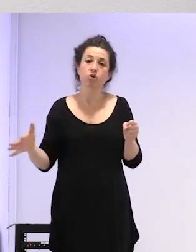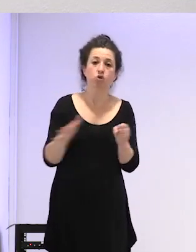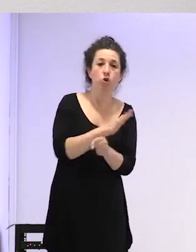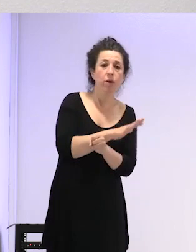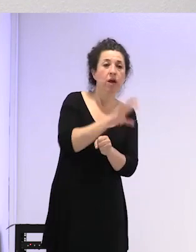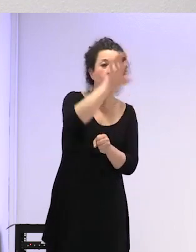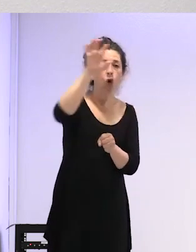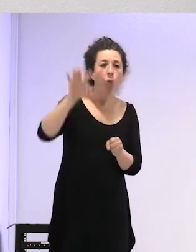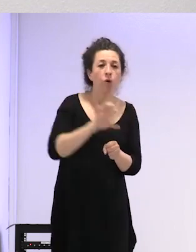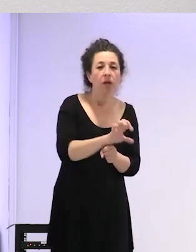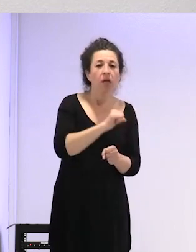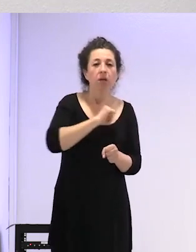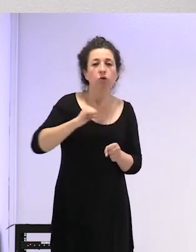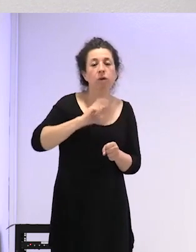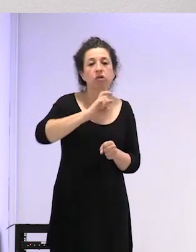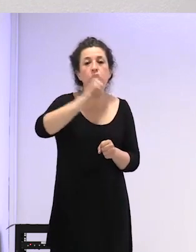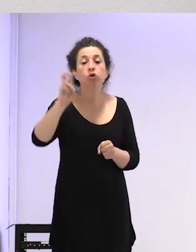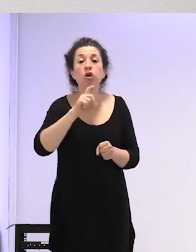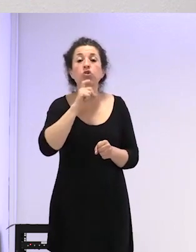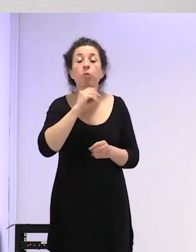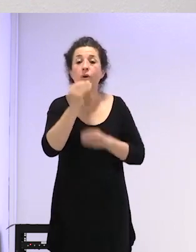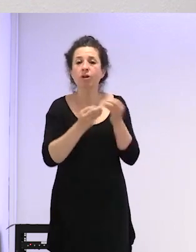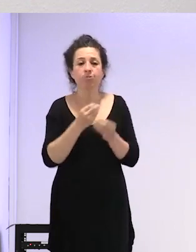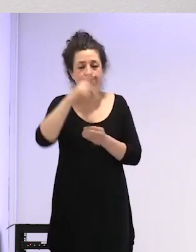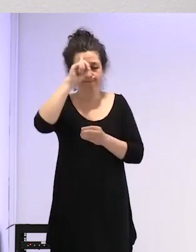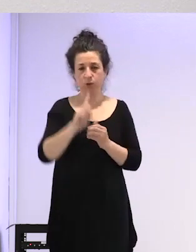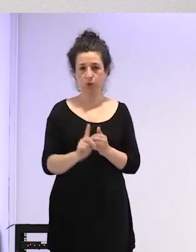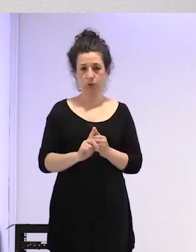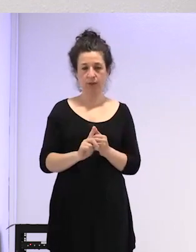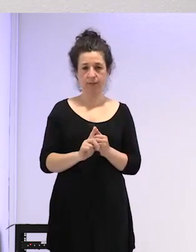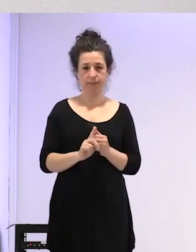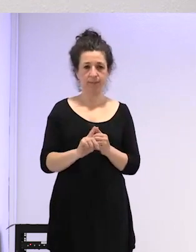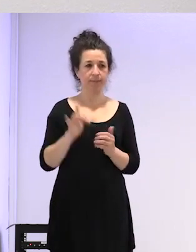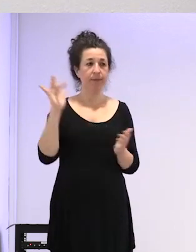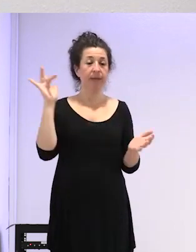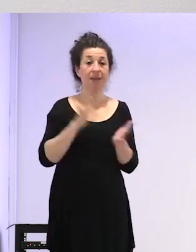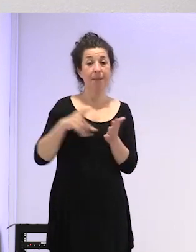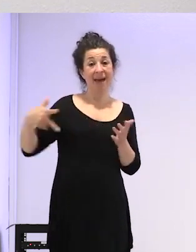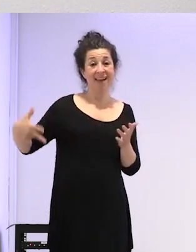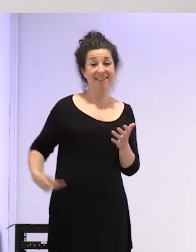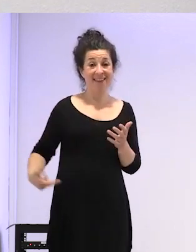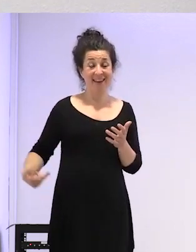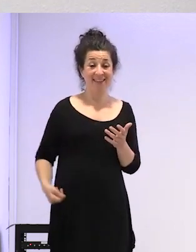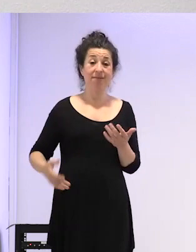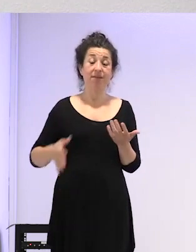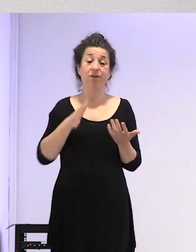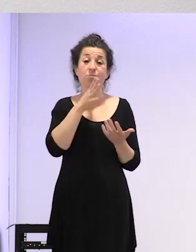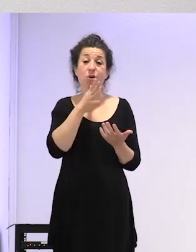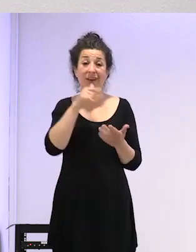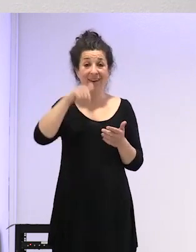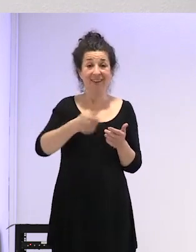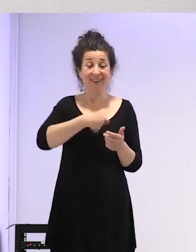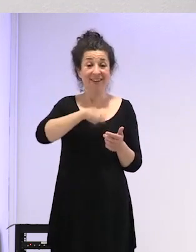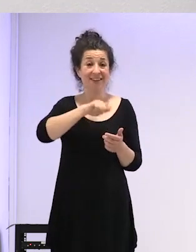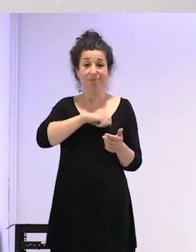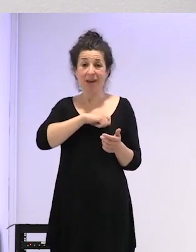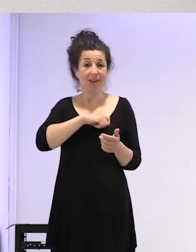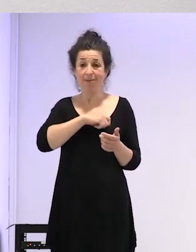otras comunidades entonces el inyectable claro como aquí en España no ha estado comercializado